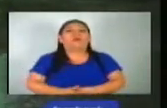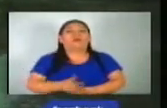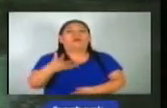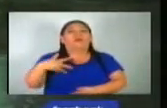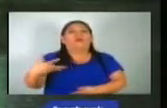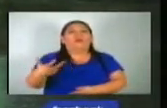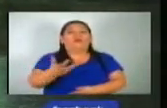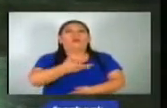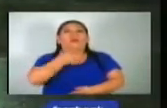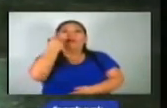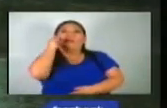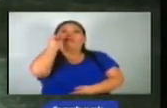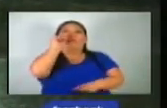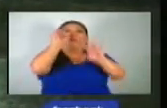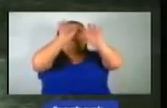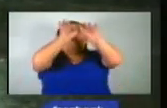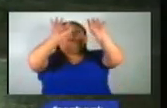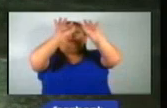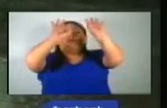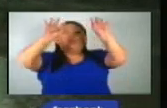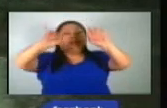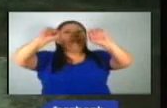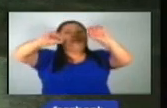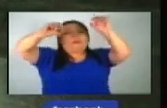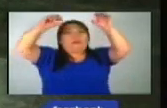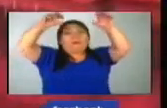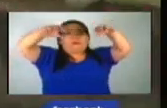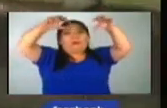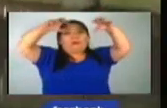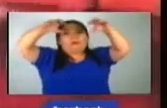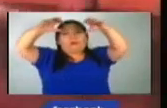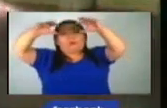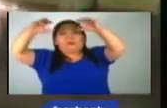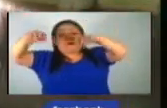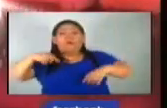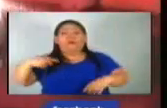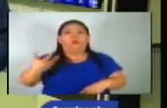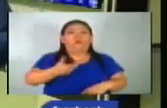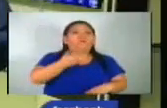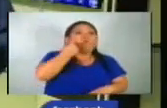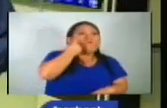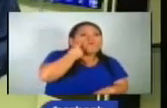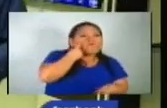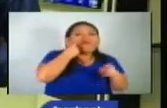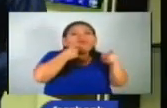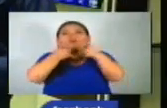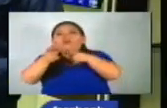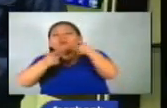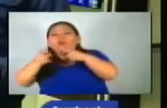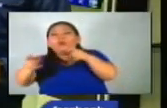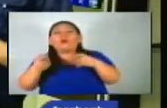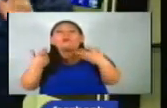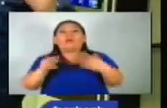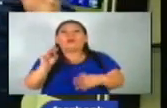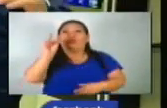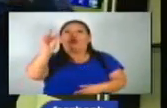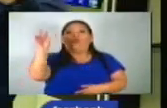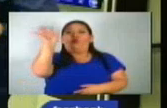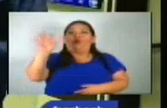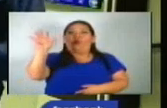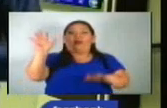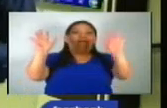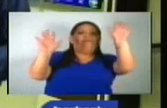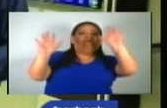amplio campo de presionario que está provocando también la vigilancia por parte del Centro Nacional de Huracanes de dos áreas de